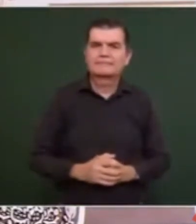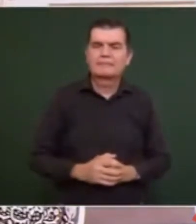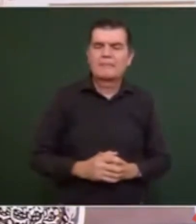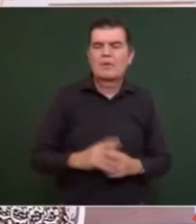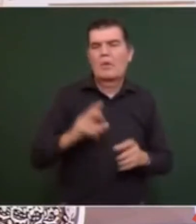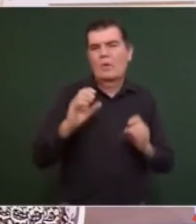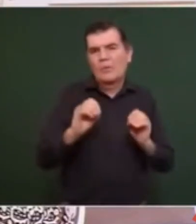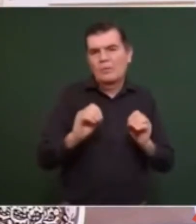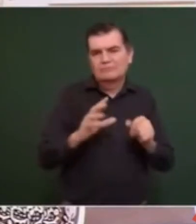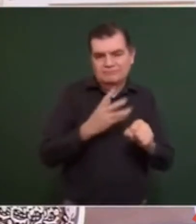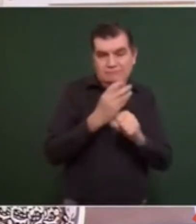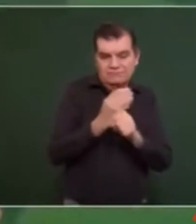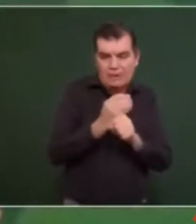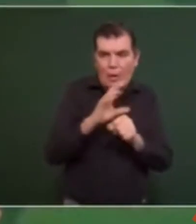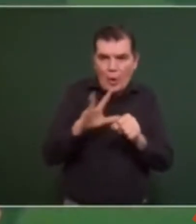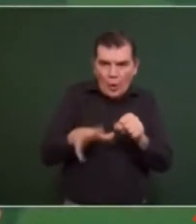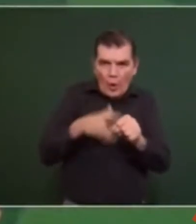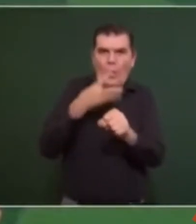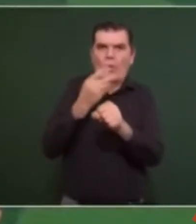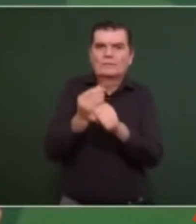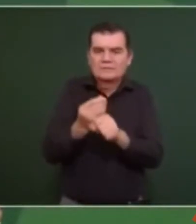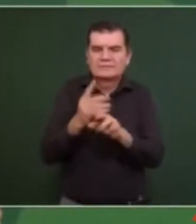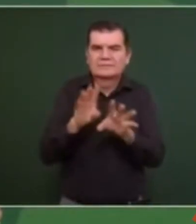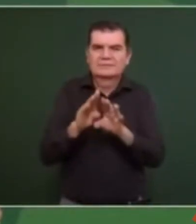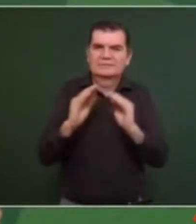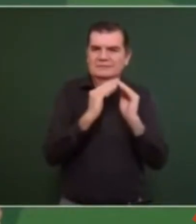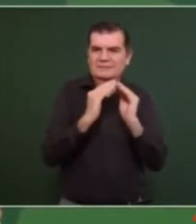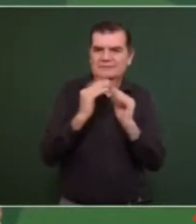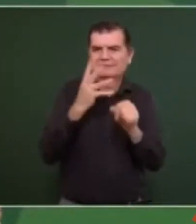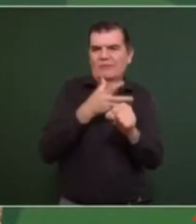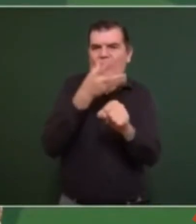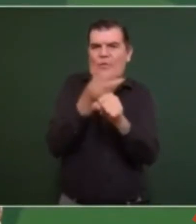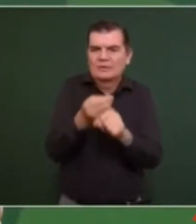reconstrucción de una vivienda.